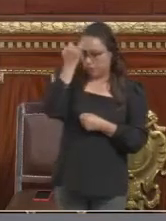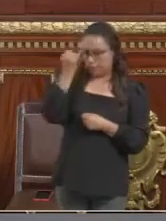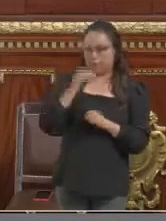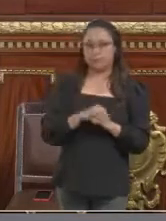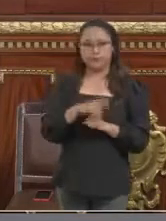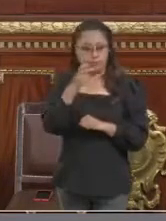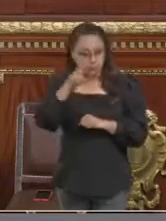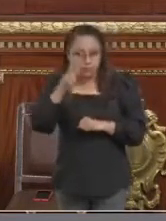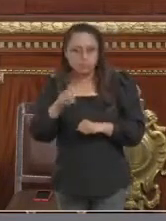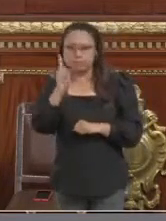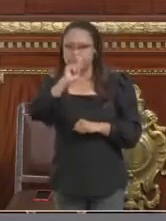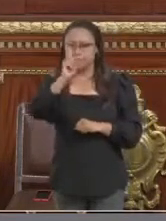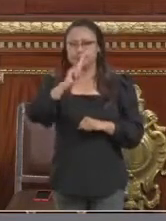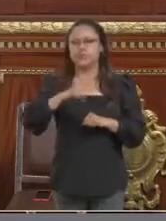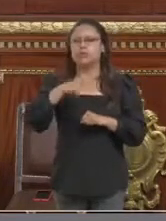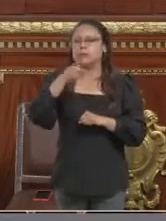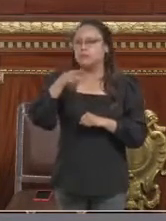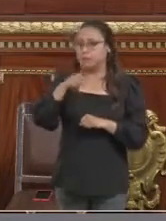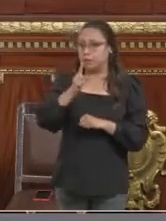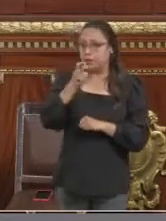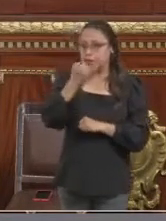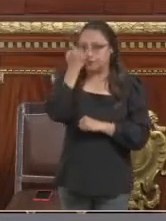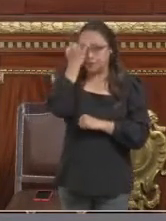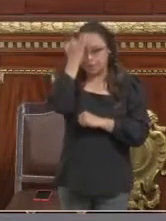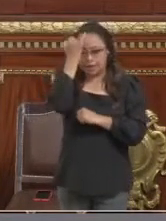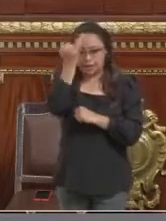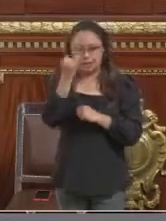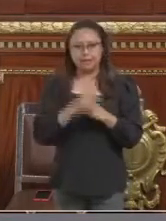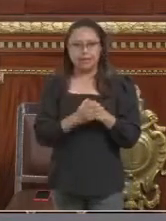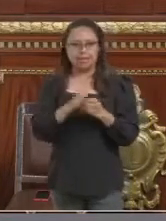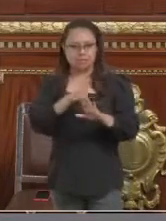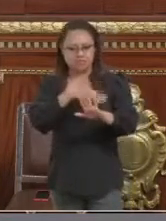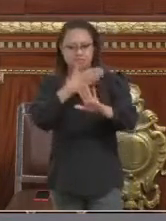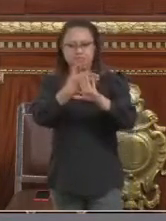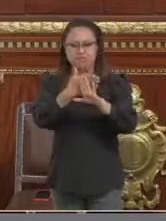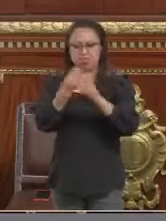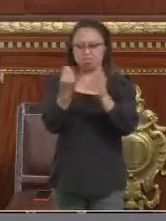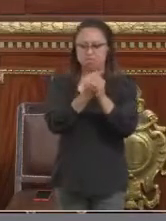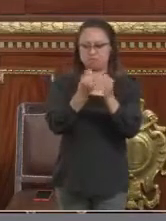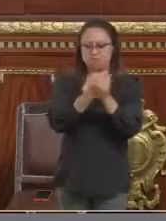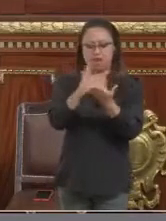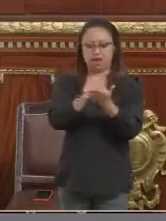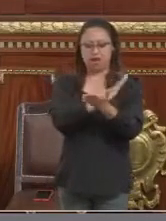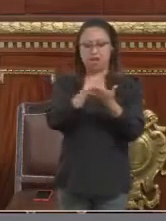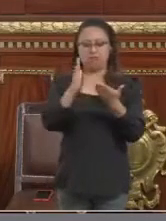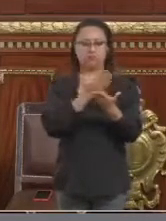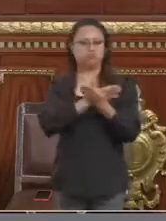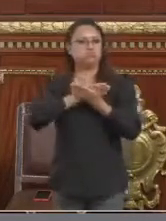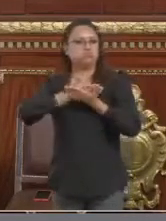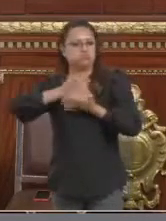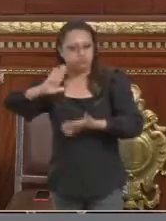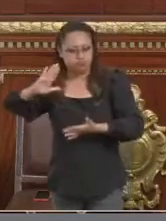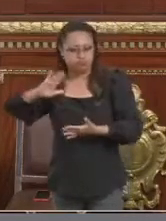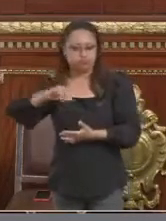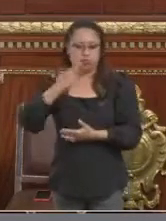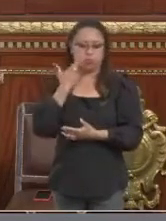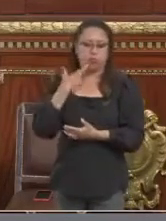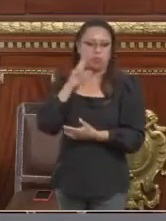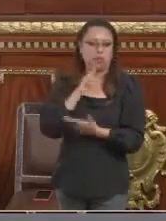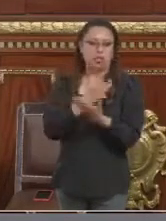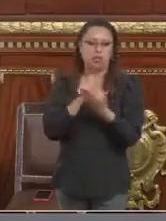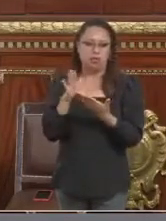dañina y ha sido generadora de racismo, de clasismo, de exclusión. Entonces,